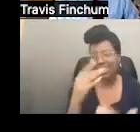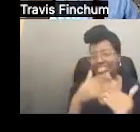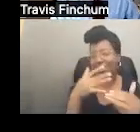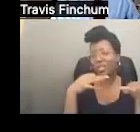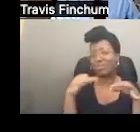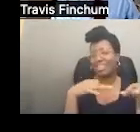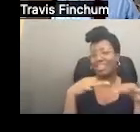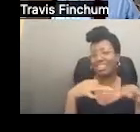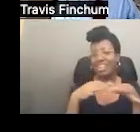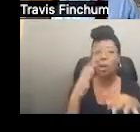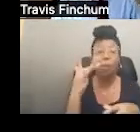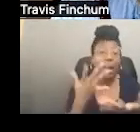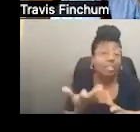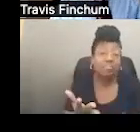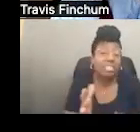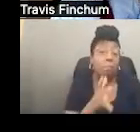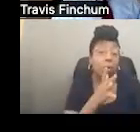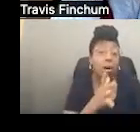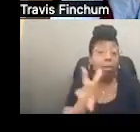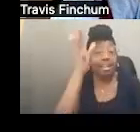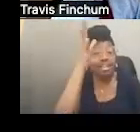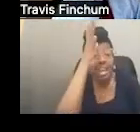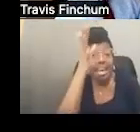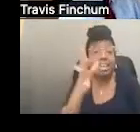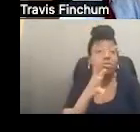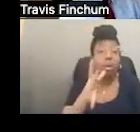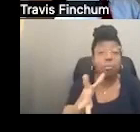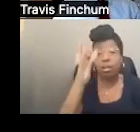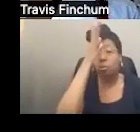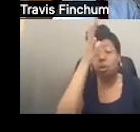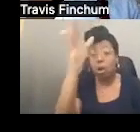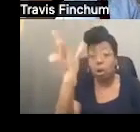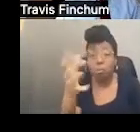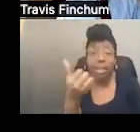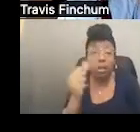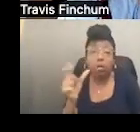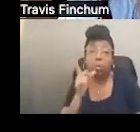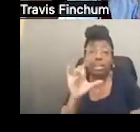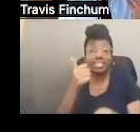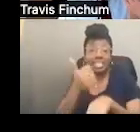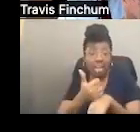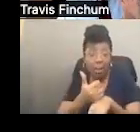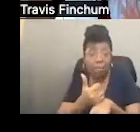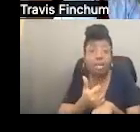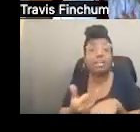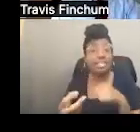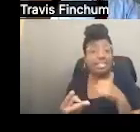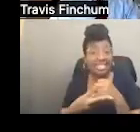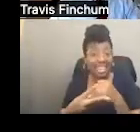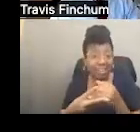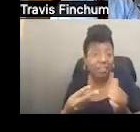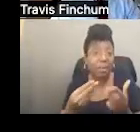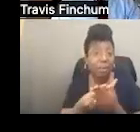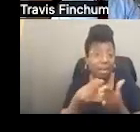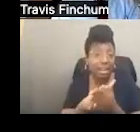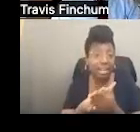fáciles de entender y explicar. Estamos hablando de mamá y papá, el abuelo, la abuela, que quiere establecer dinero.